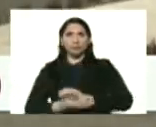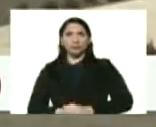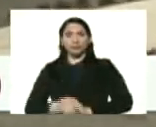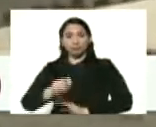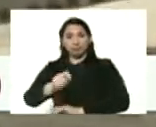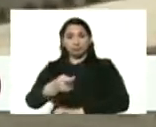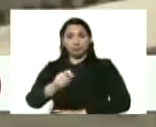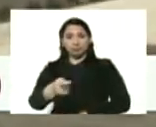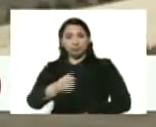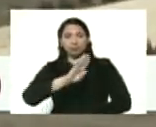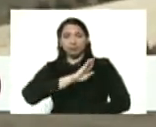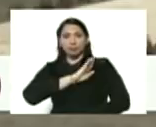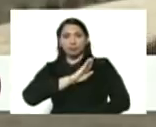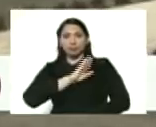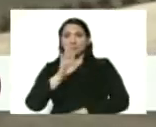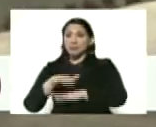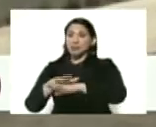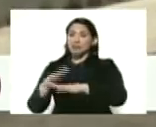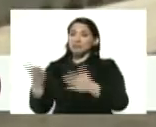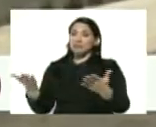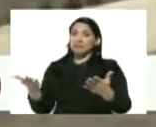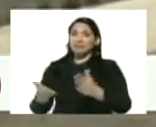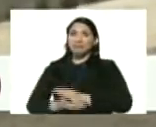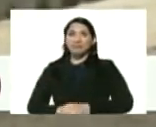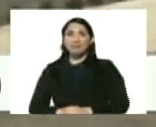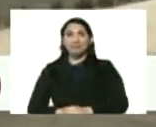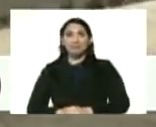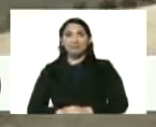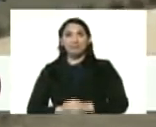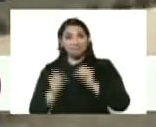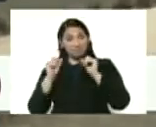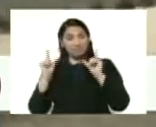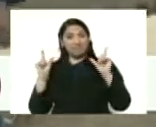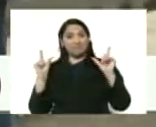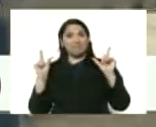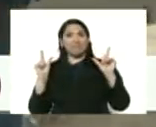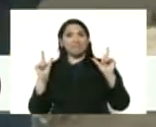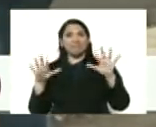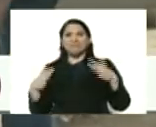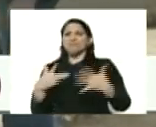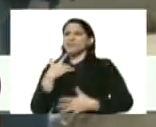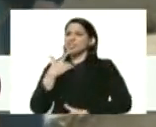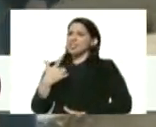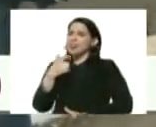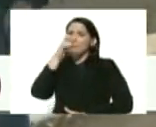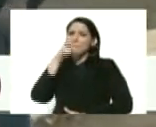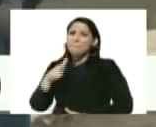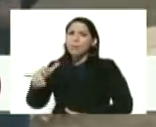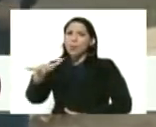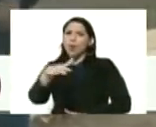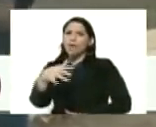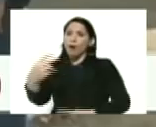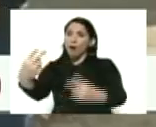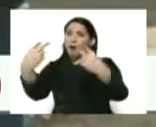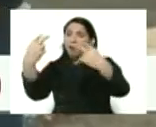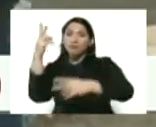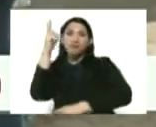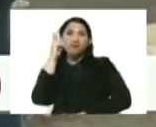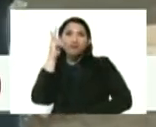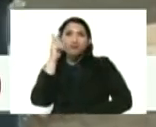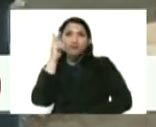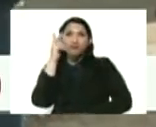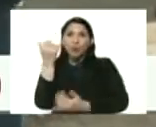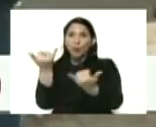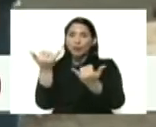llave de tu vivienda, Brigitte. ¿Qué te parece? ¡Qué maravilla! ¿Qué le dirías tú al pueblo que te está escuchando, que te está